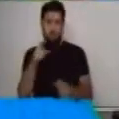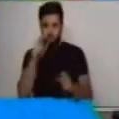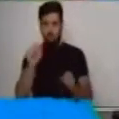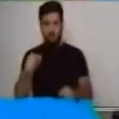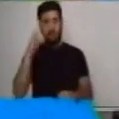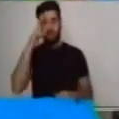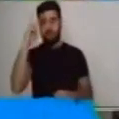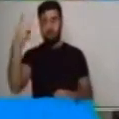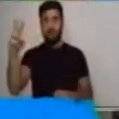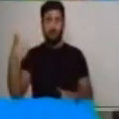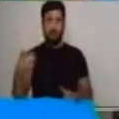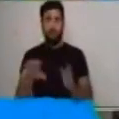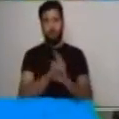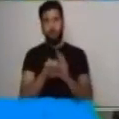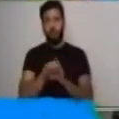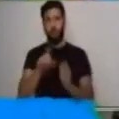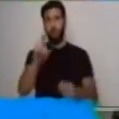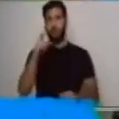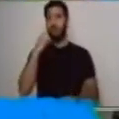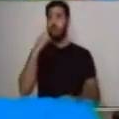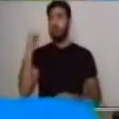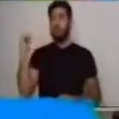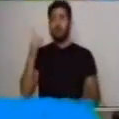la historia que vamos a ver